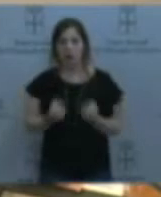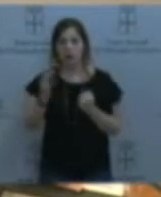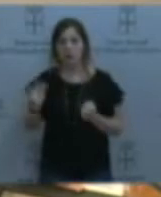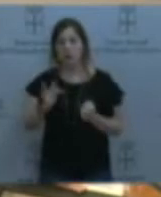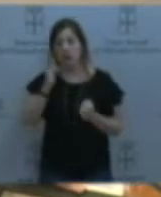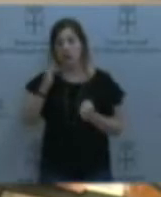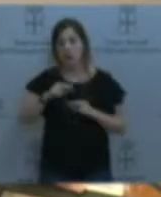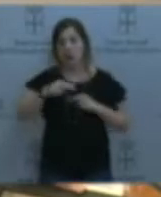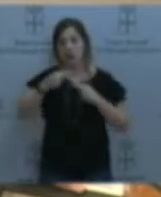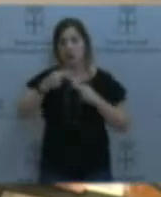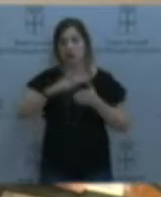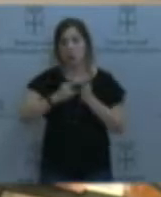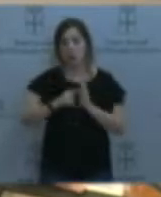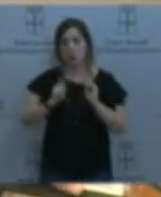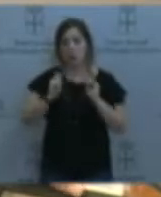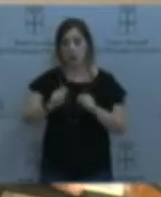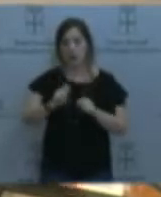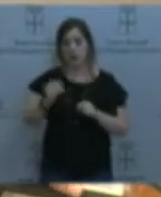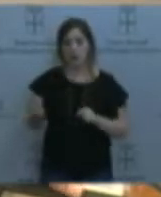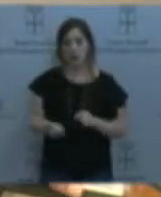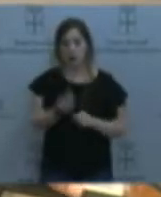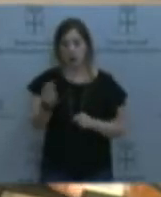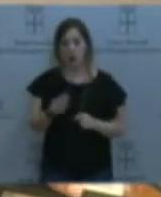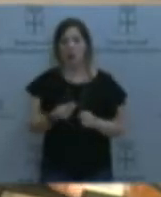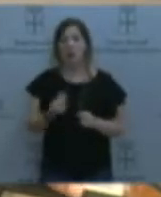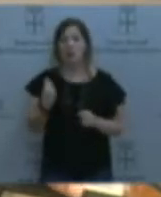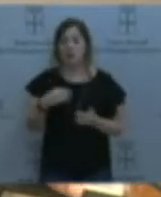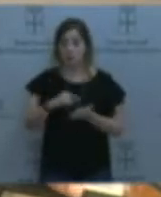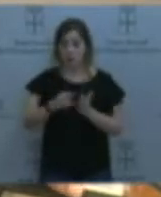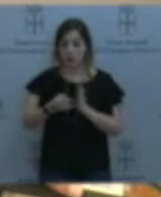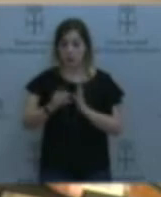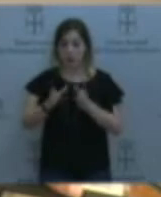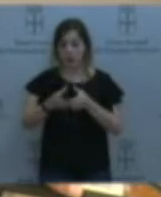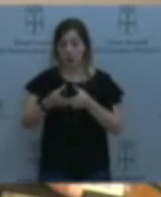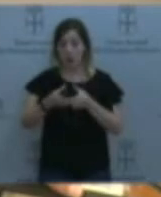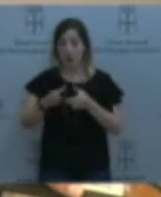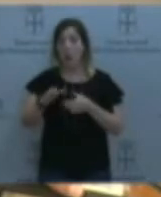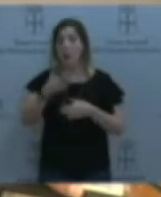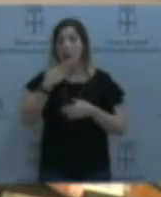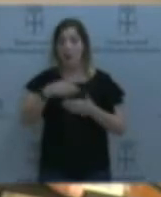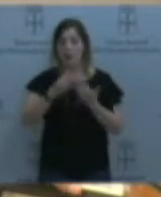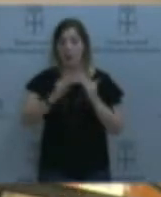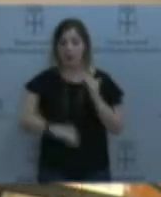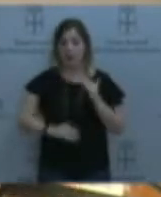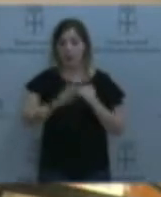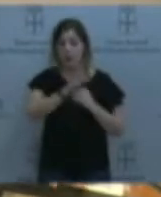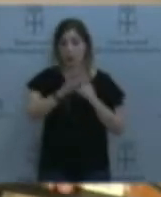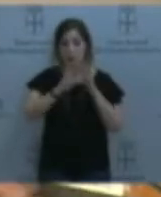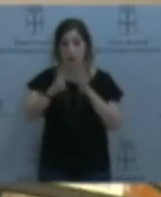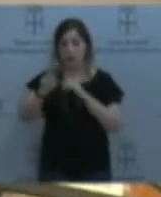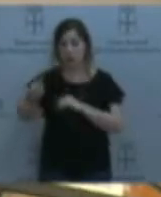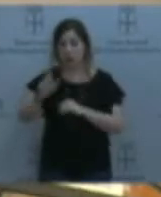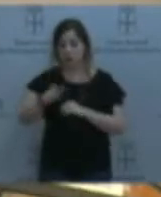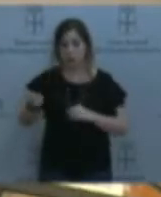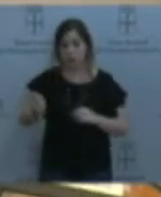menores trabajan 382 profesionales, de los cuales 281 trabajan en los